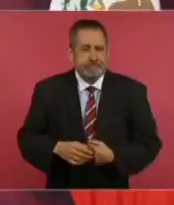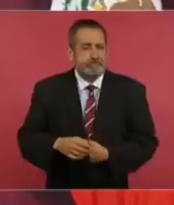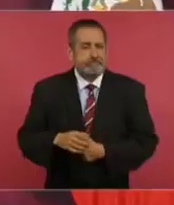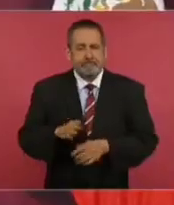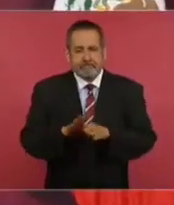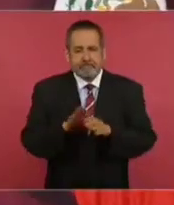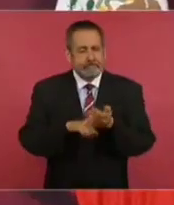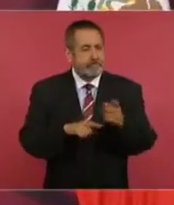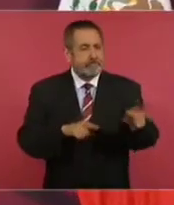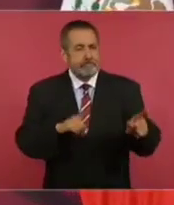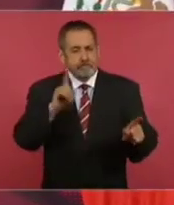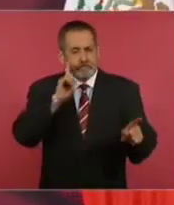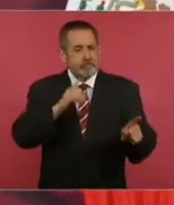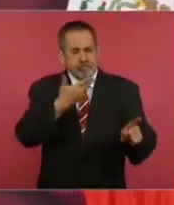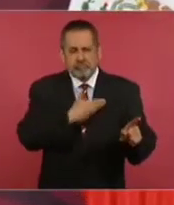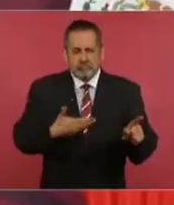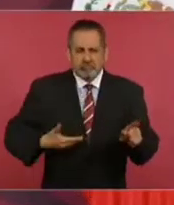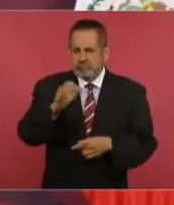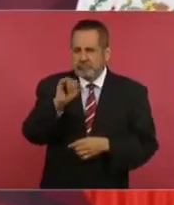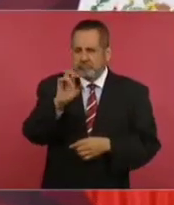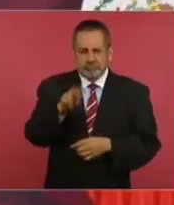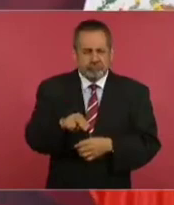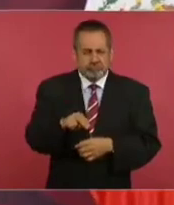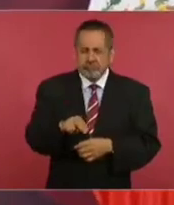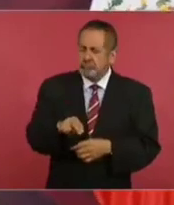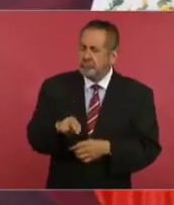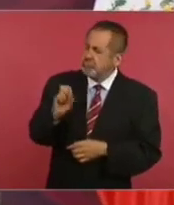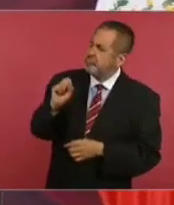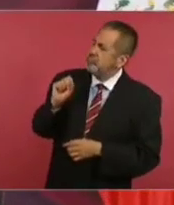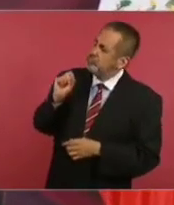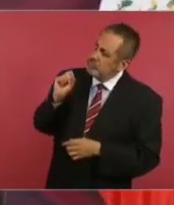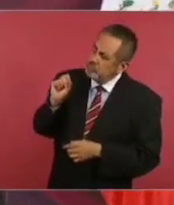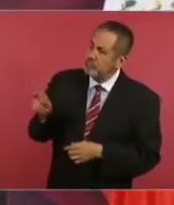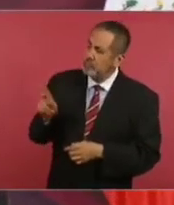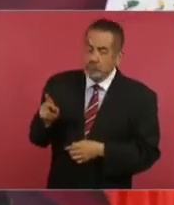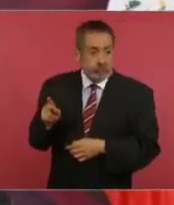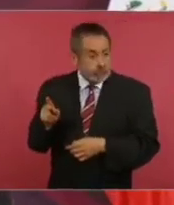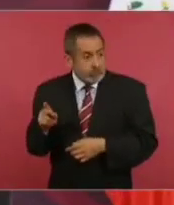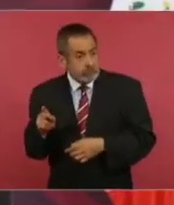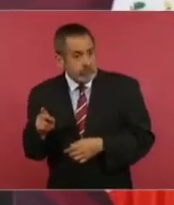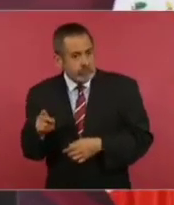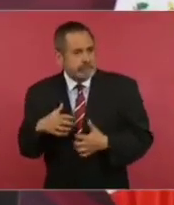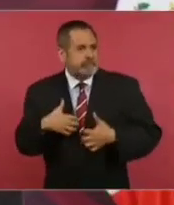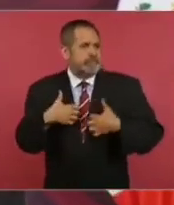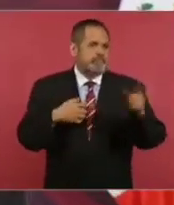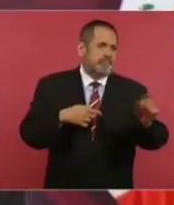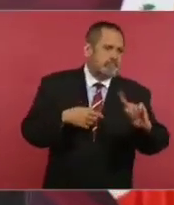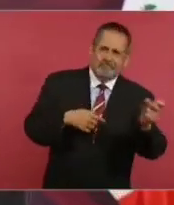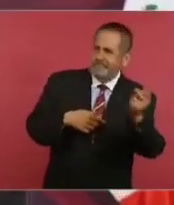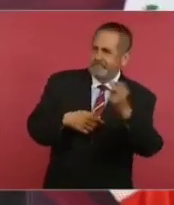cede cuando